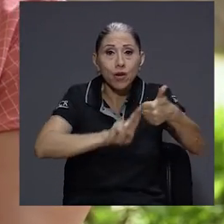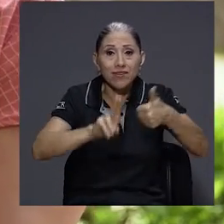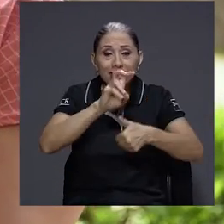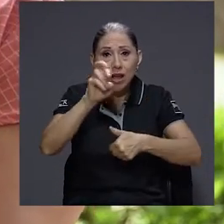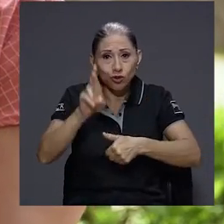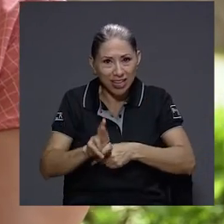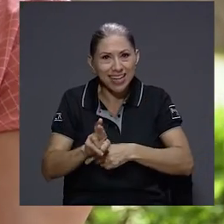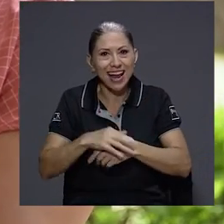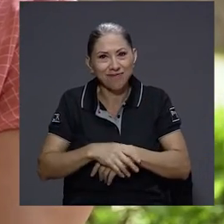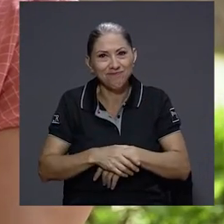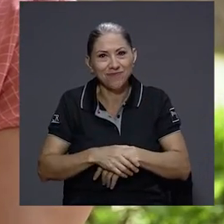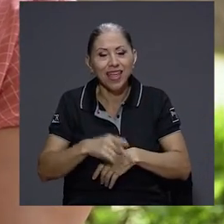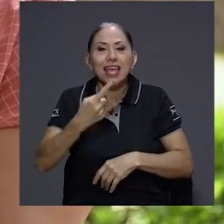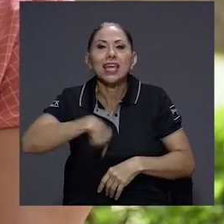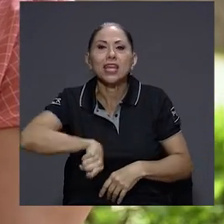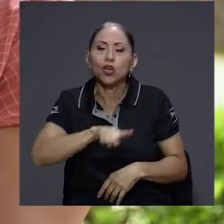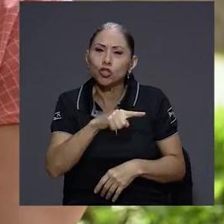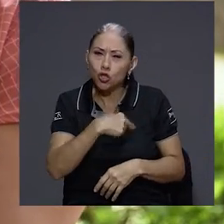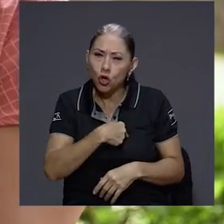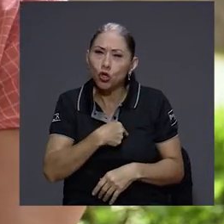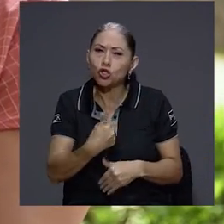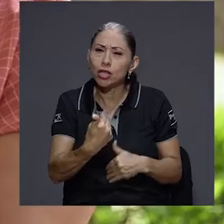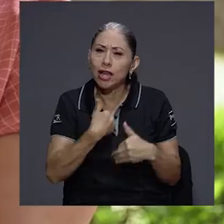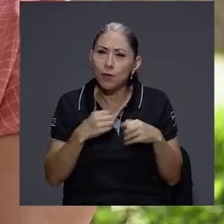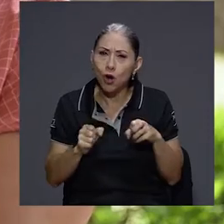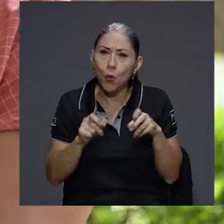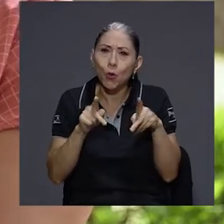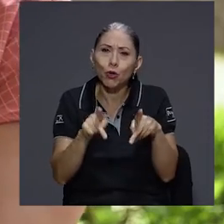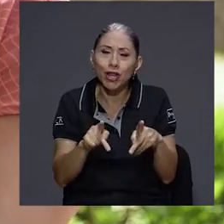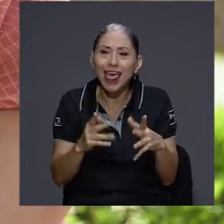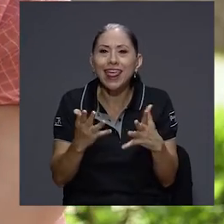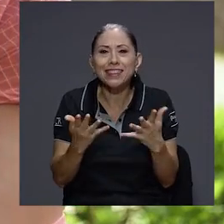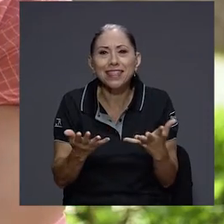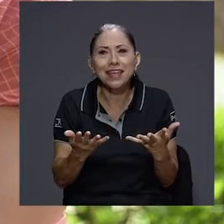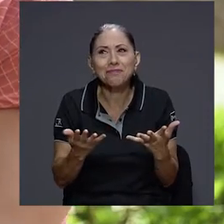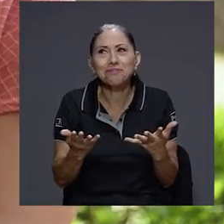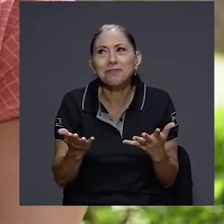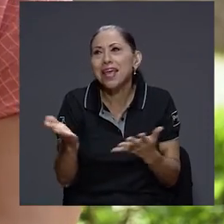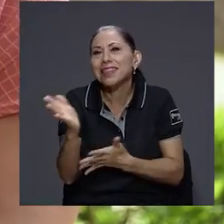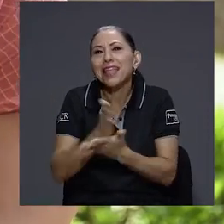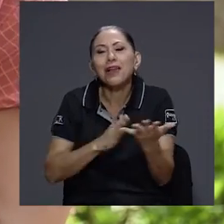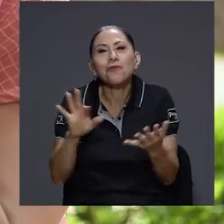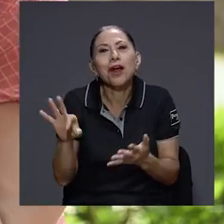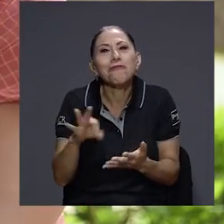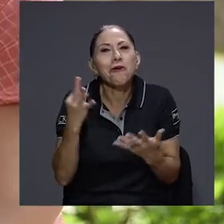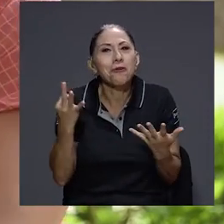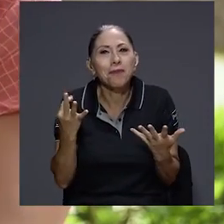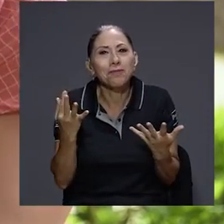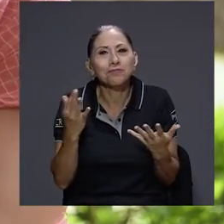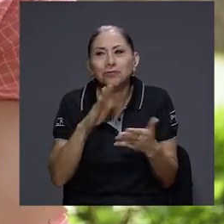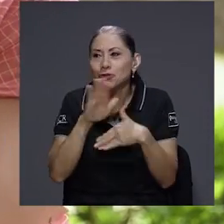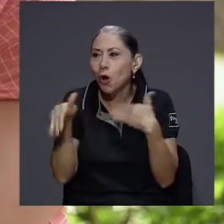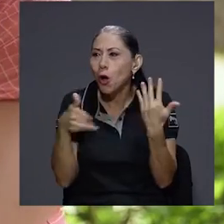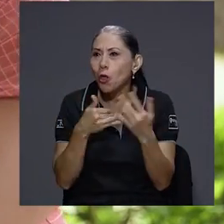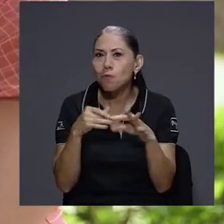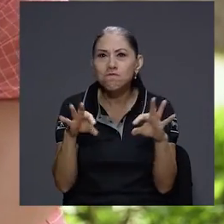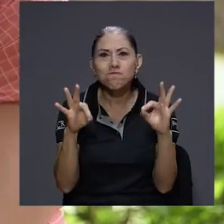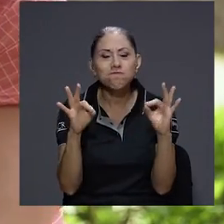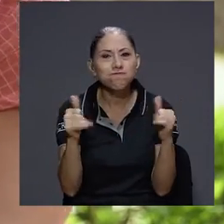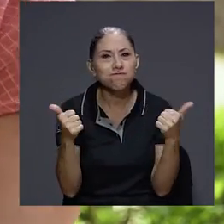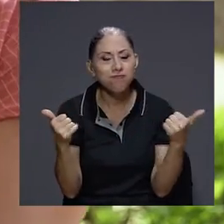Universidad de Costa Rica y tuvimos la oportunidad de que los astros de alguna manera se nos unieron y